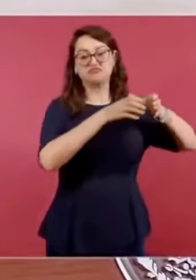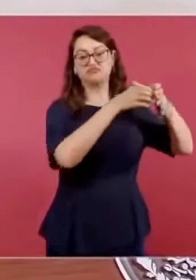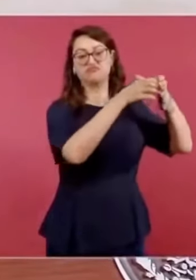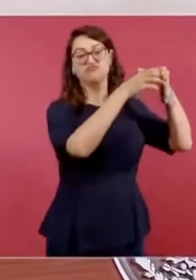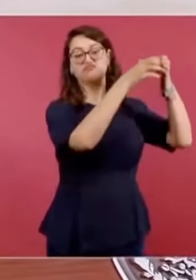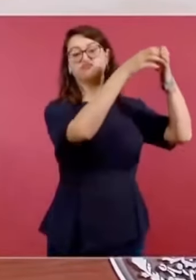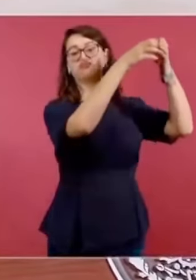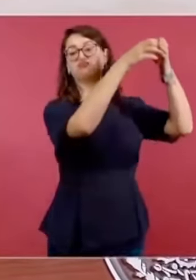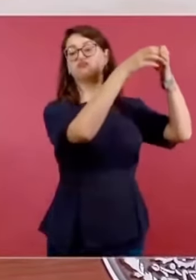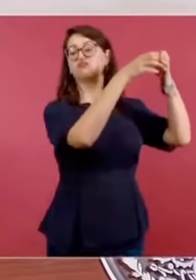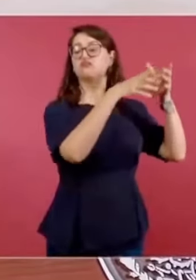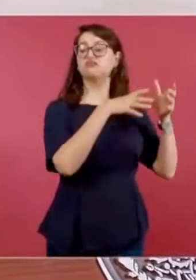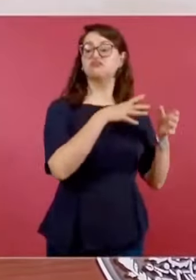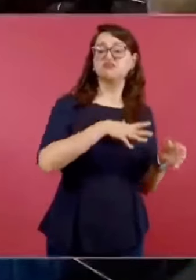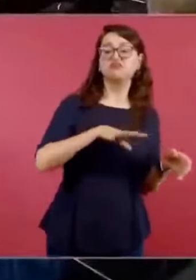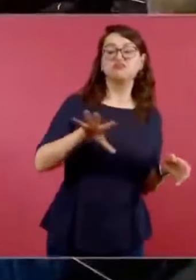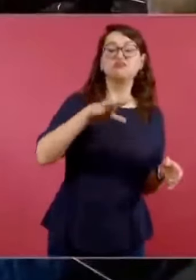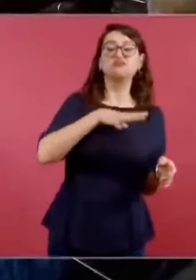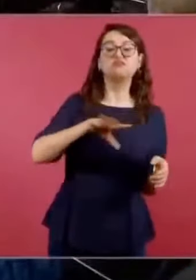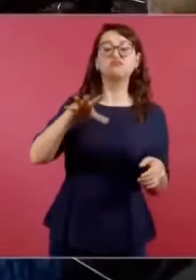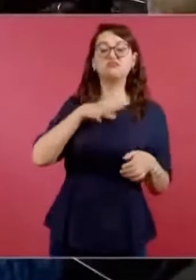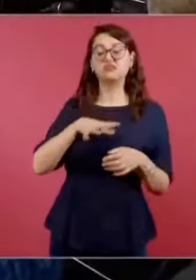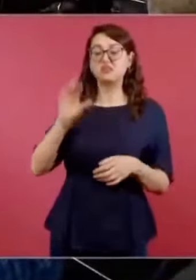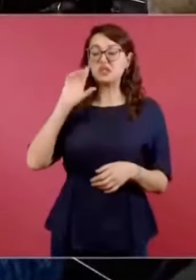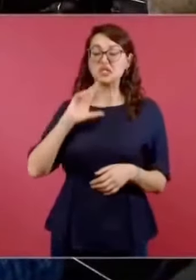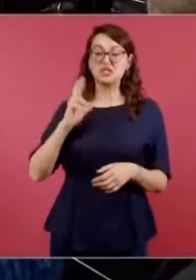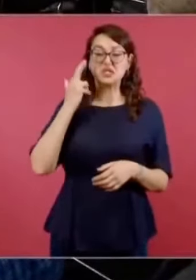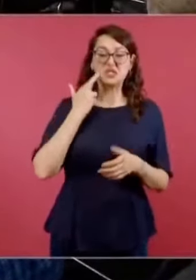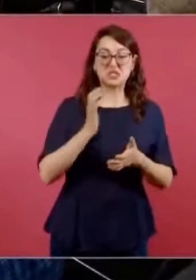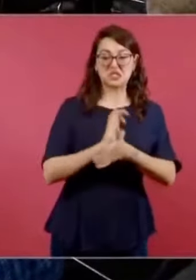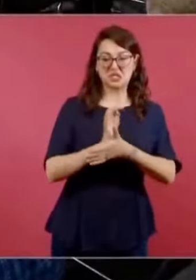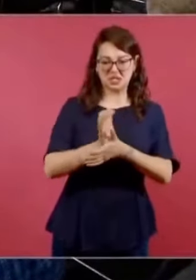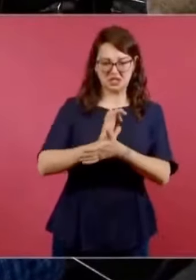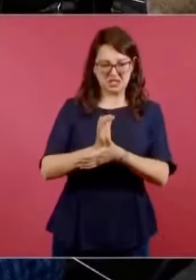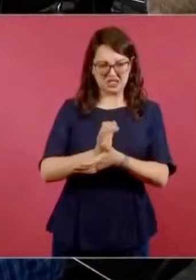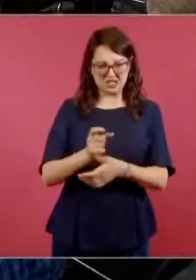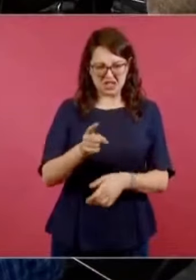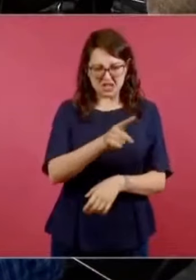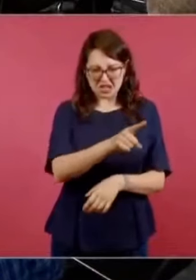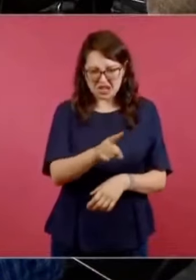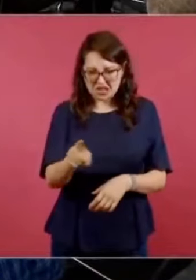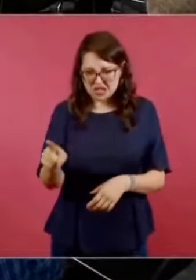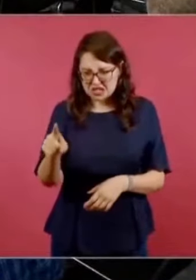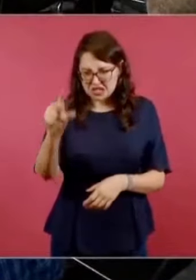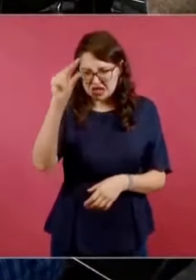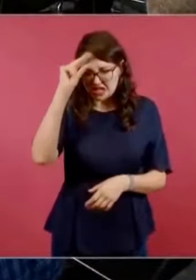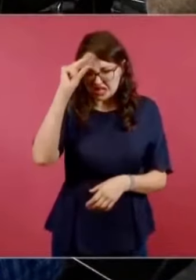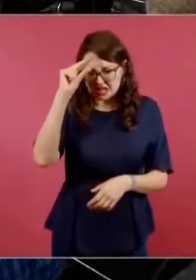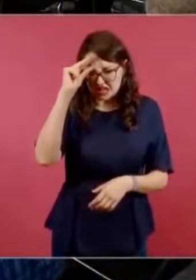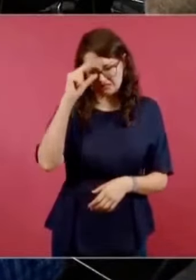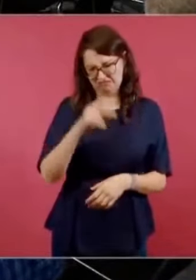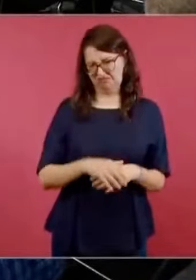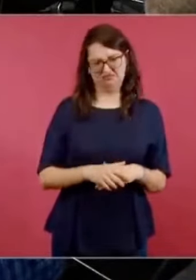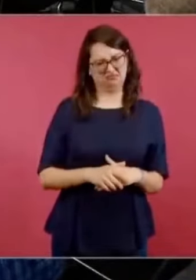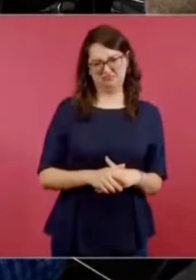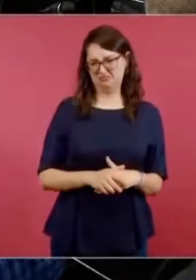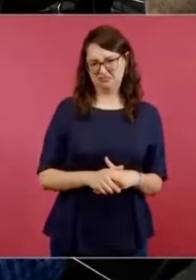racistas. Y para ellos el pueblo no existe y el pueblo no es capaz